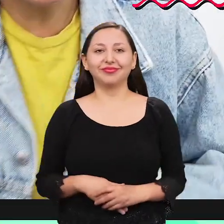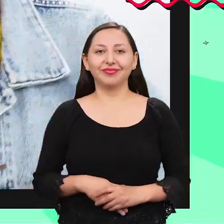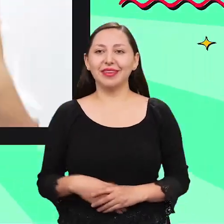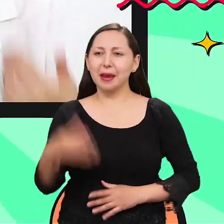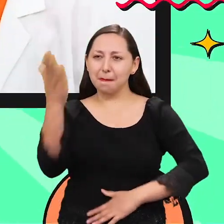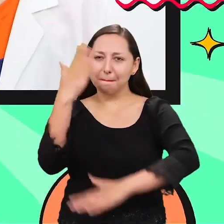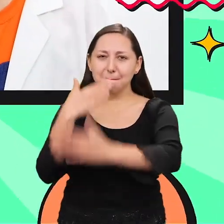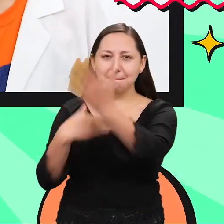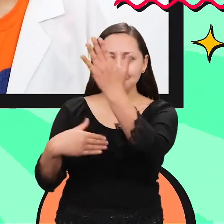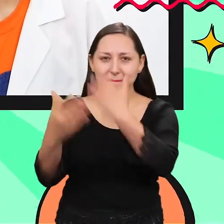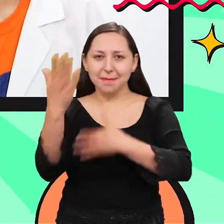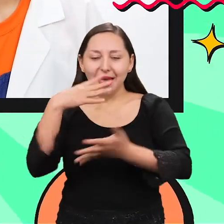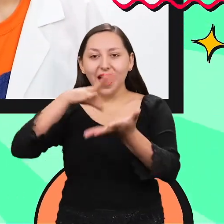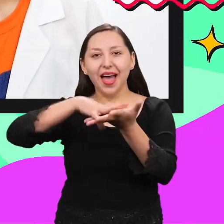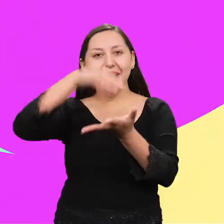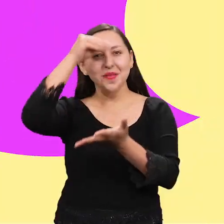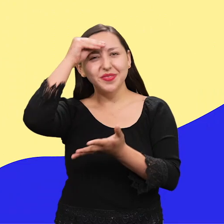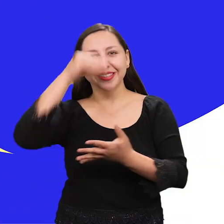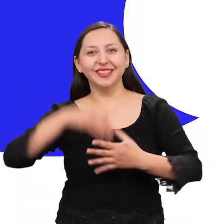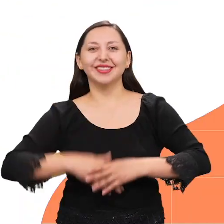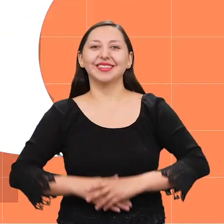¡Acompáñanos a averiguarlo!